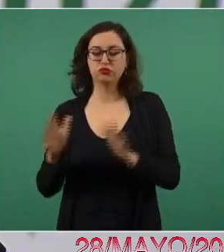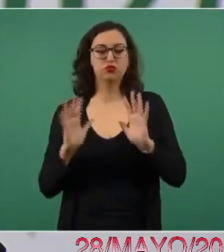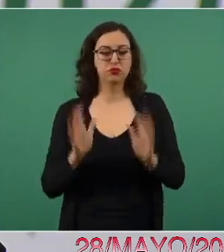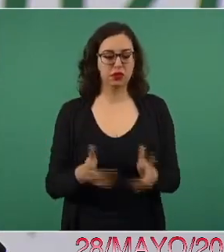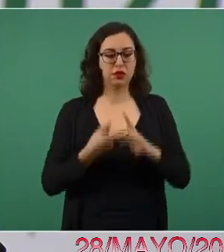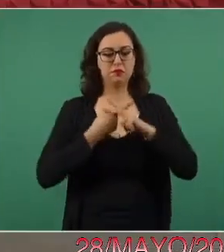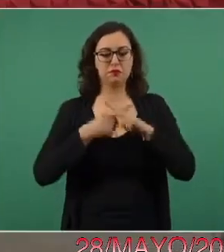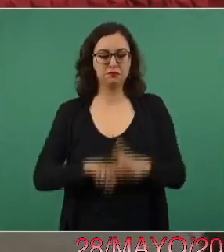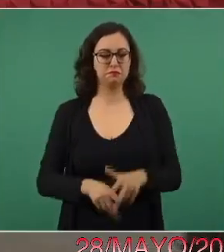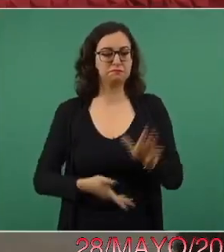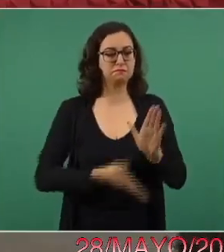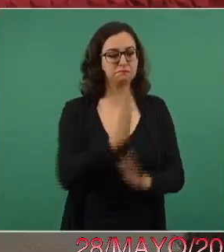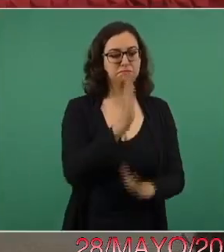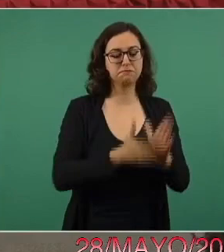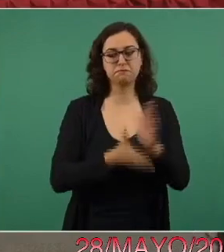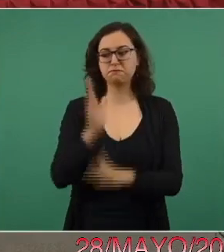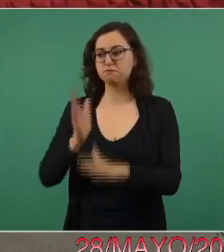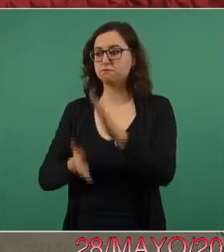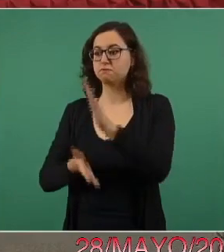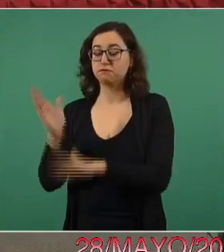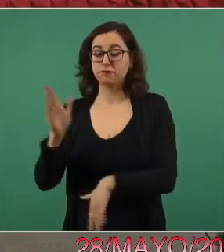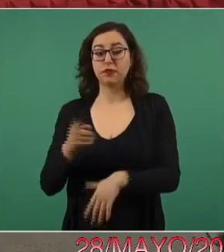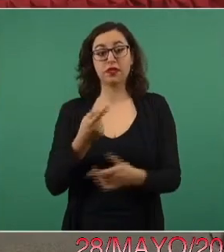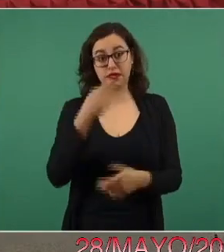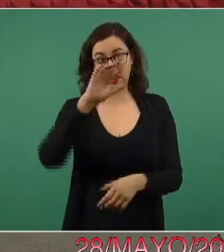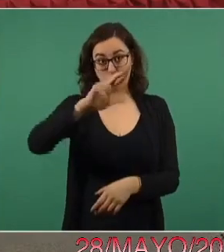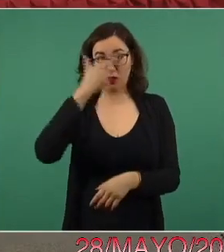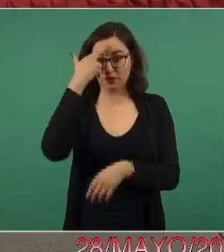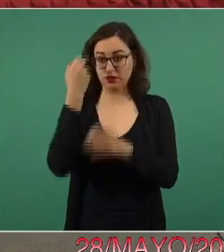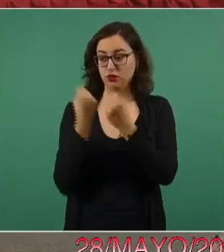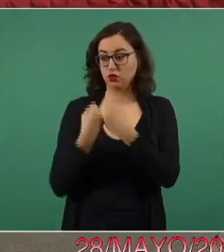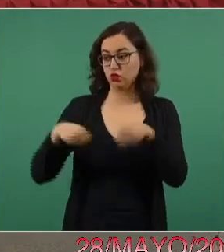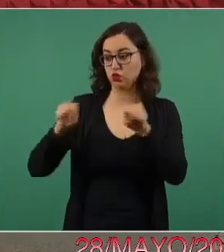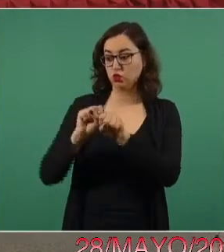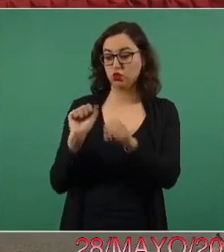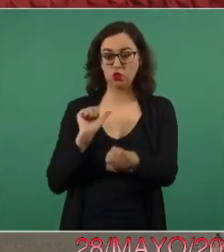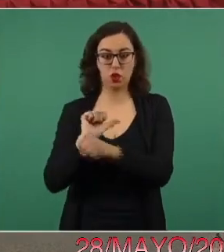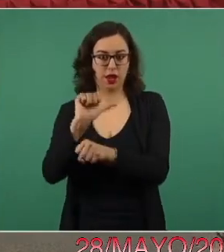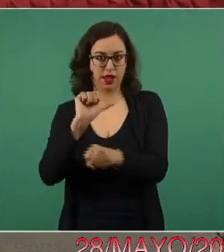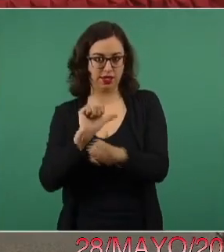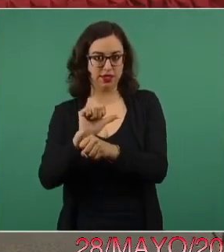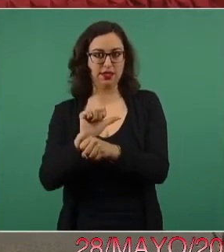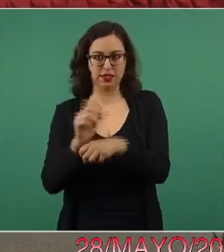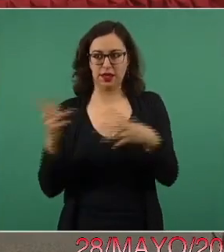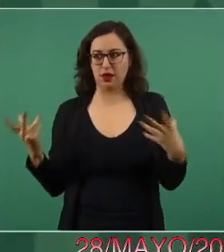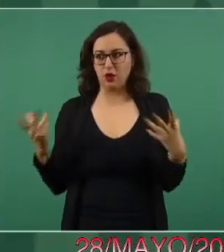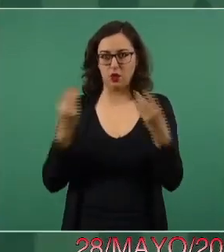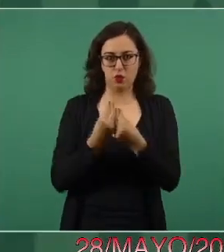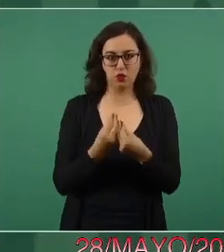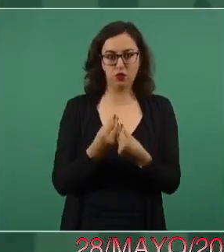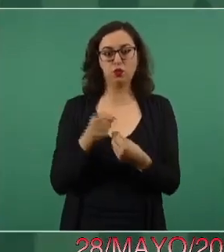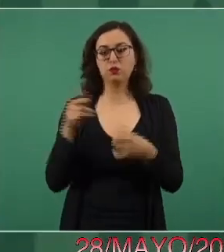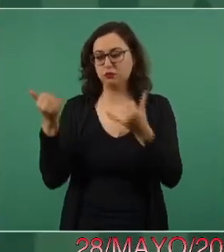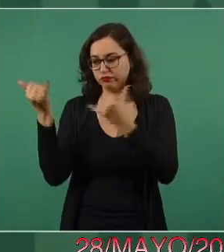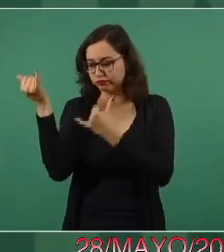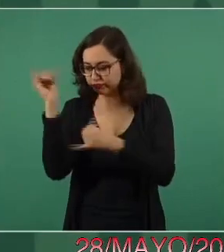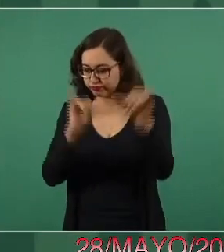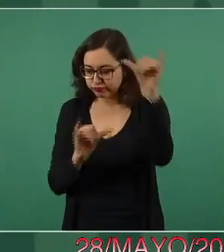Este es un acuerdo con Argentina. La sustancia activa de la vacuna que vamos a usar en México se hace en Argentina.